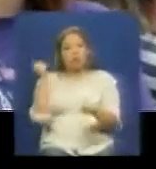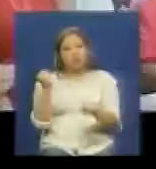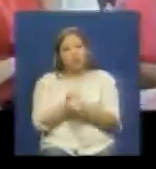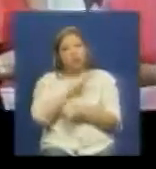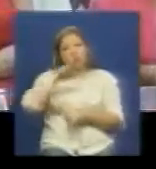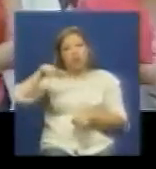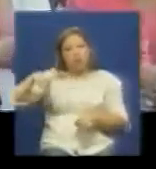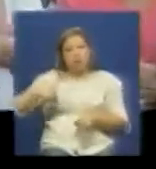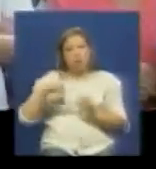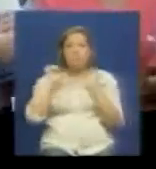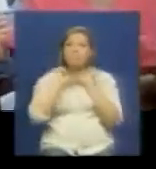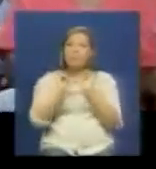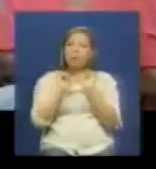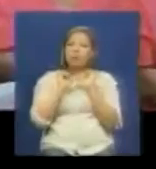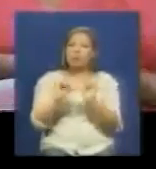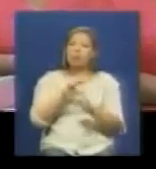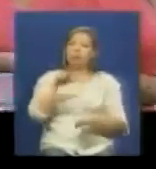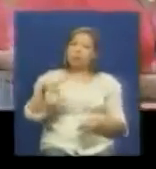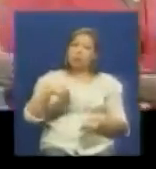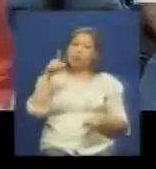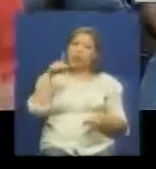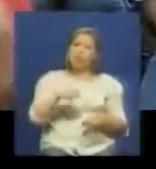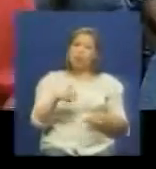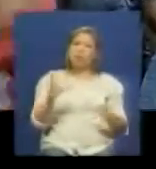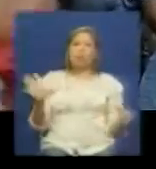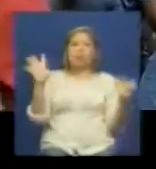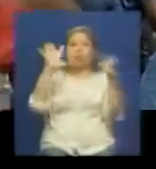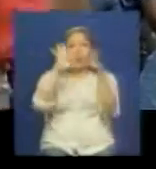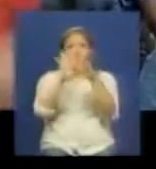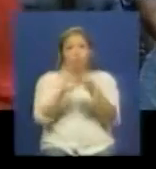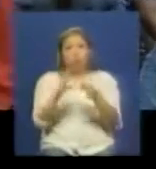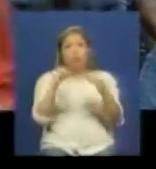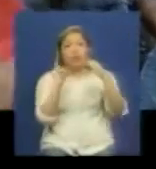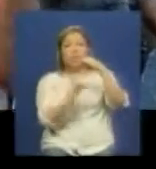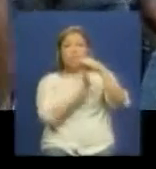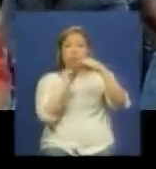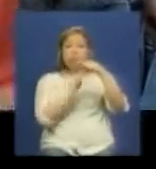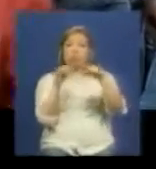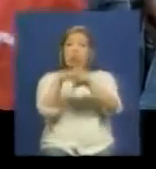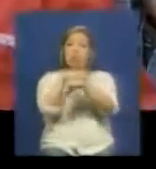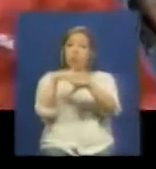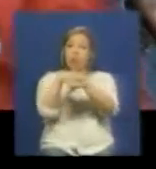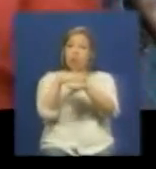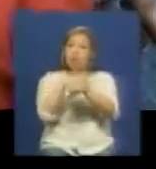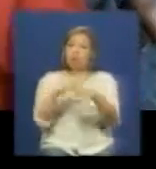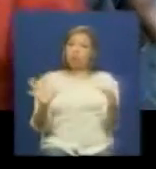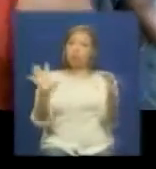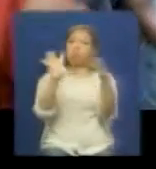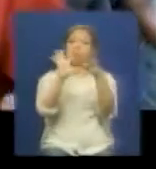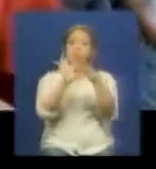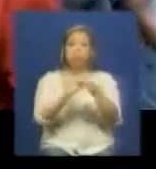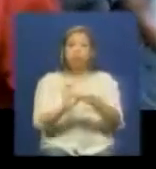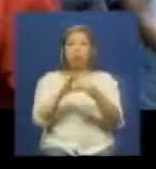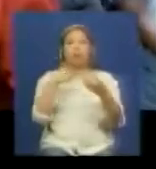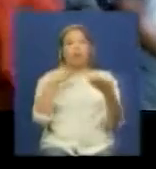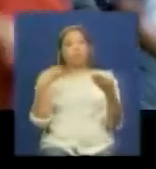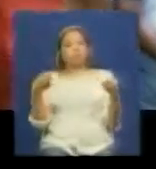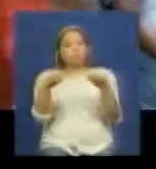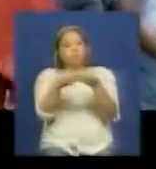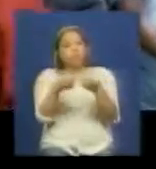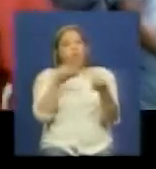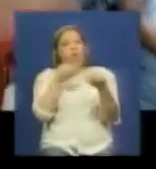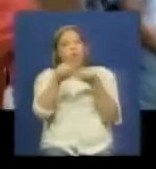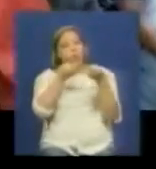aquí en asambleas permanentes nosotros estamos articulando con todas las instituciones del estado al cual ellos se reúnen con nosotros